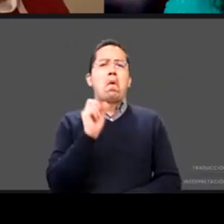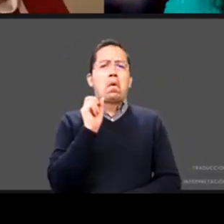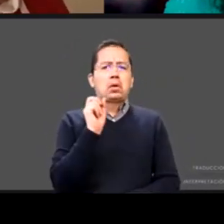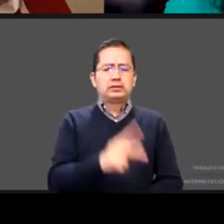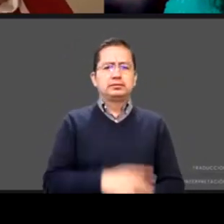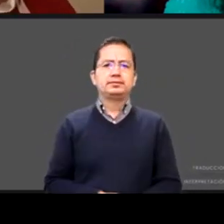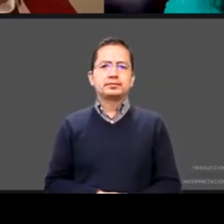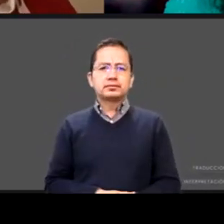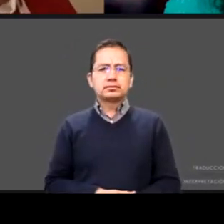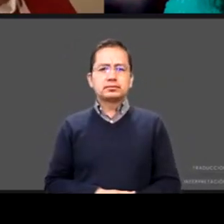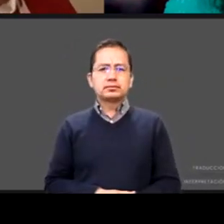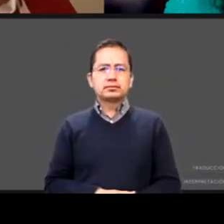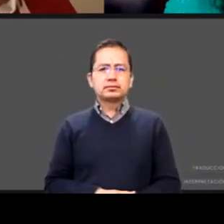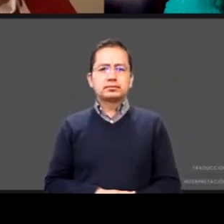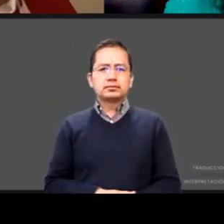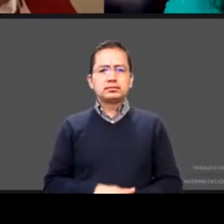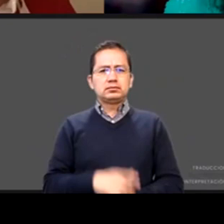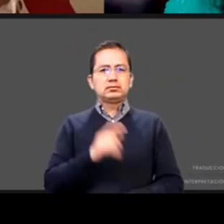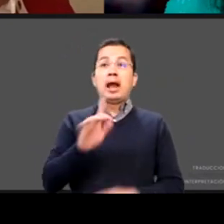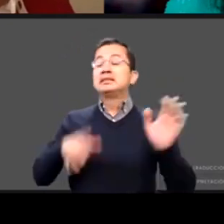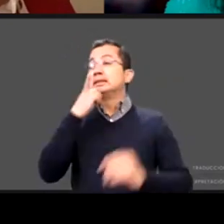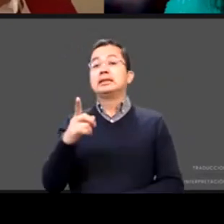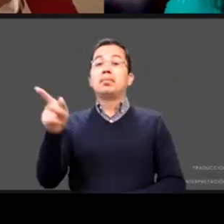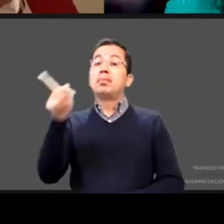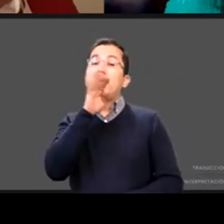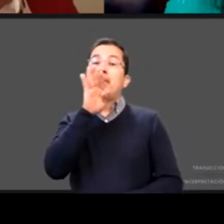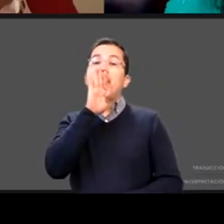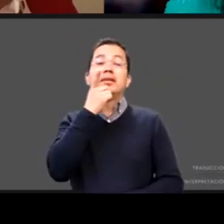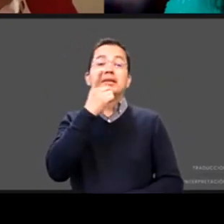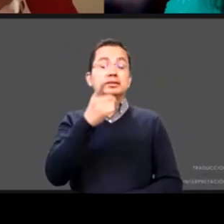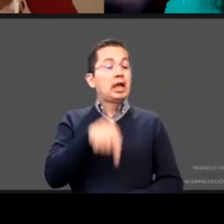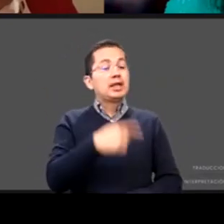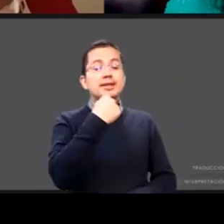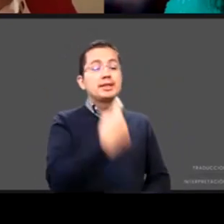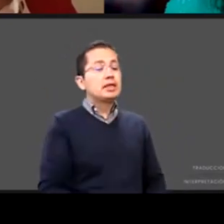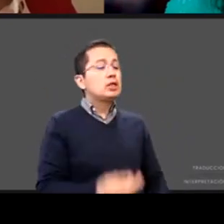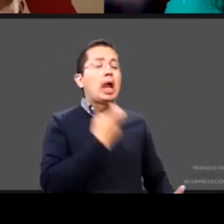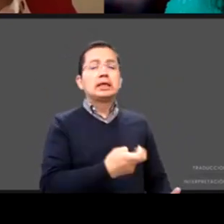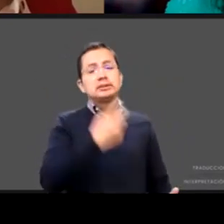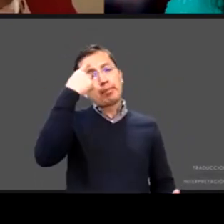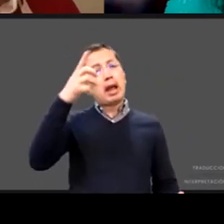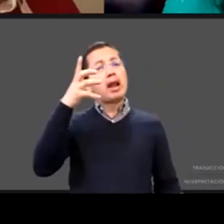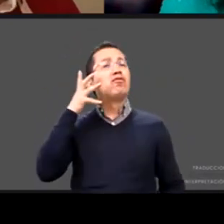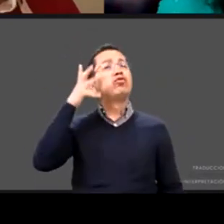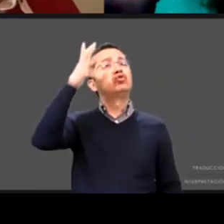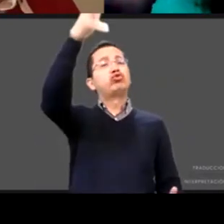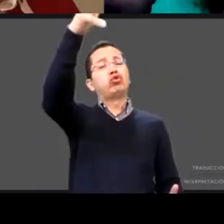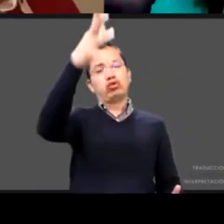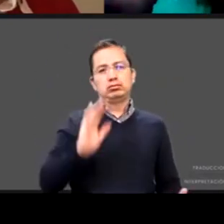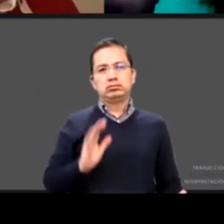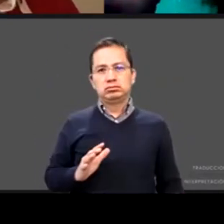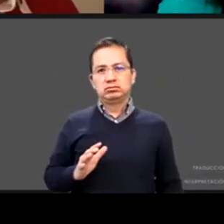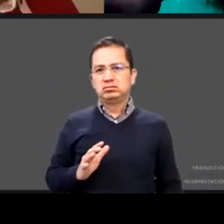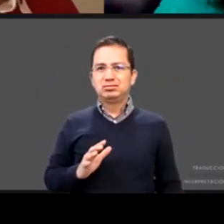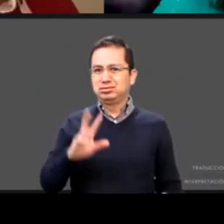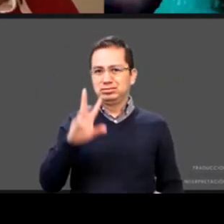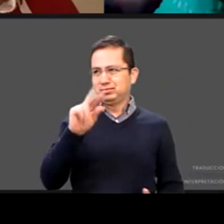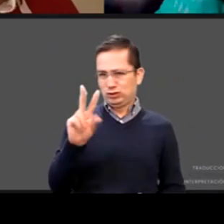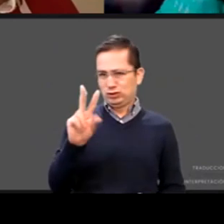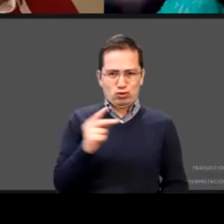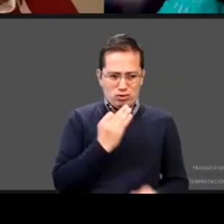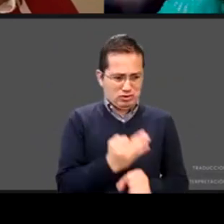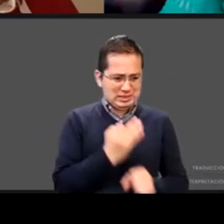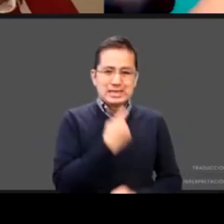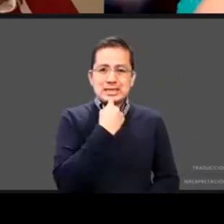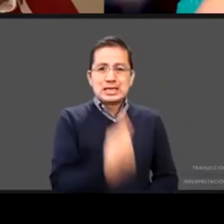niños son el presente y eso lo quiero acotar porque de repente hay papás que independientemente de la razón por la